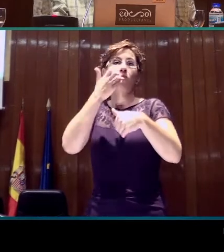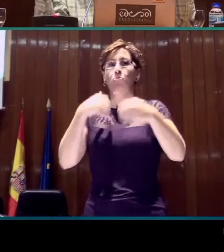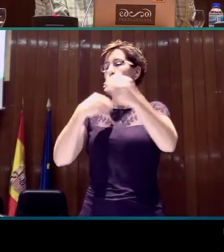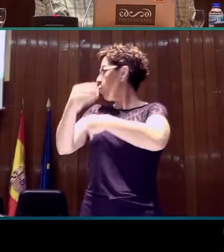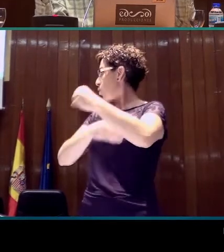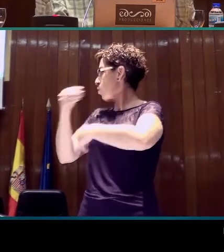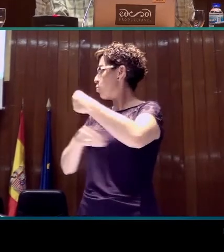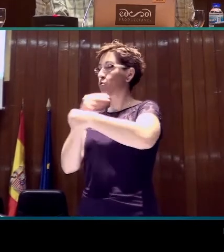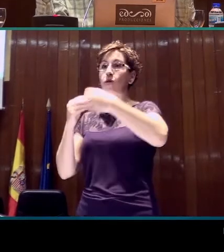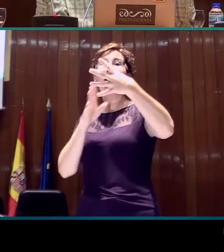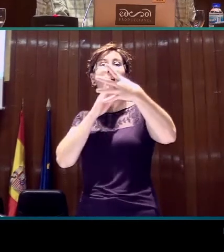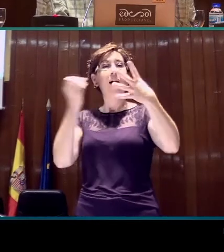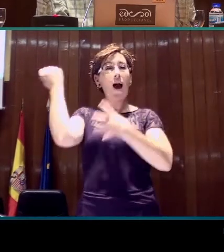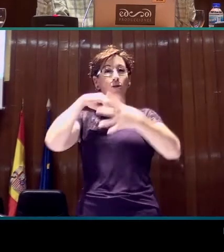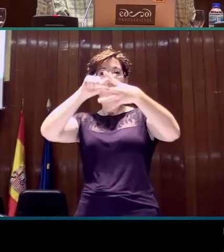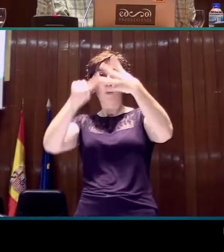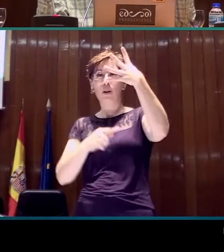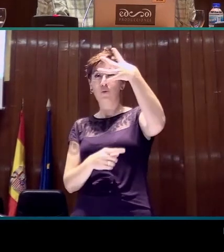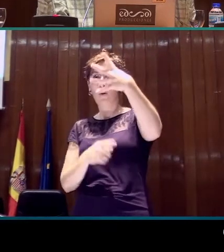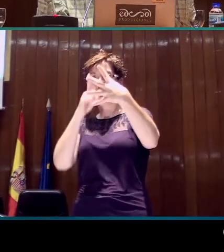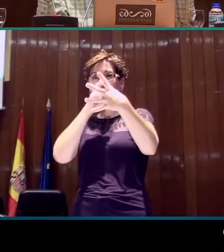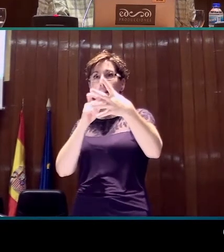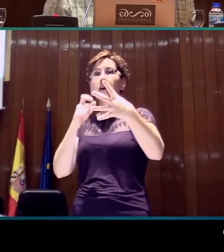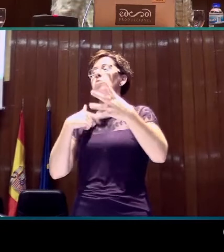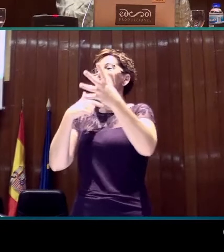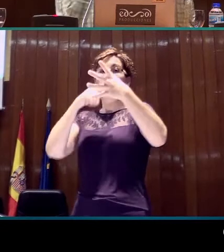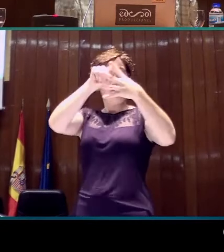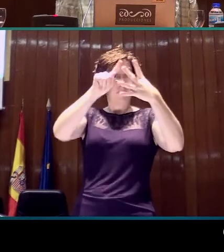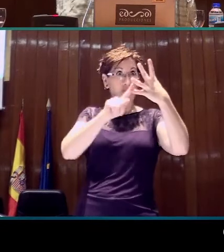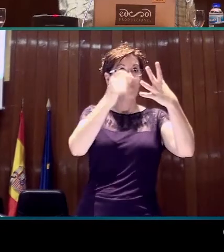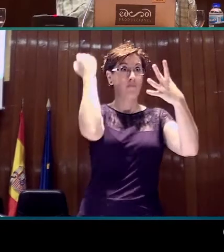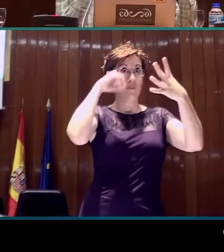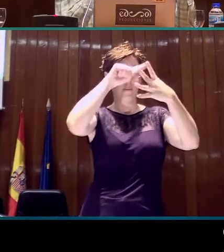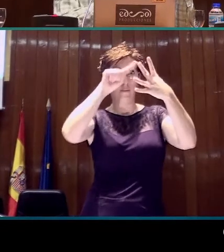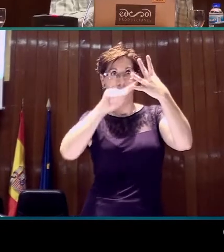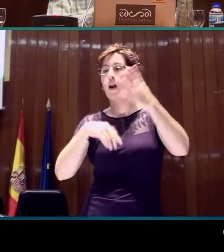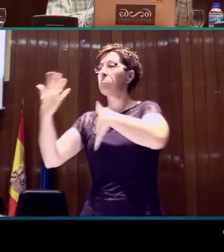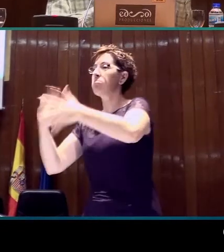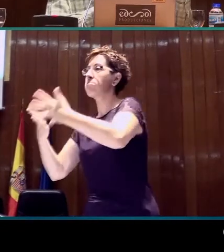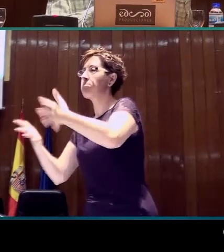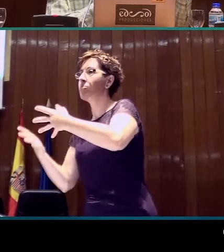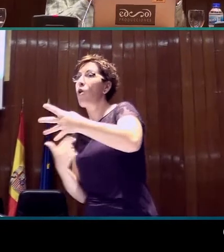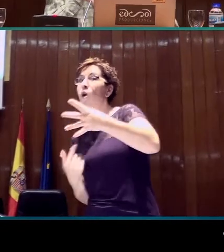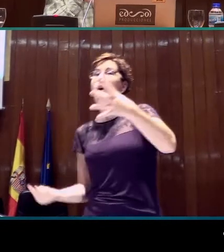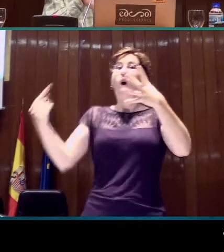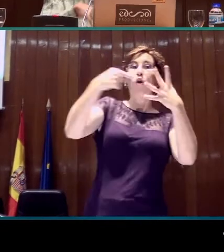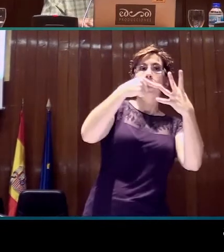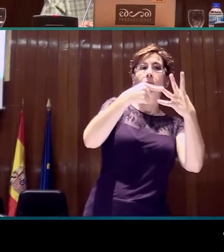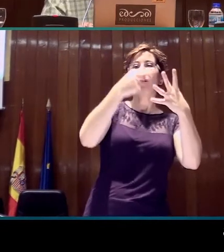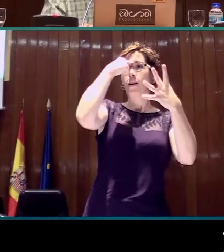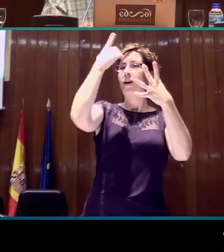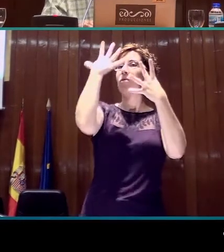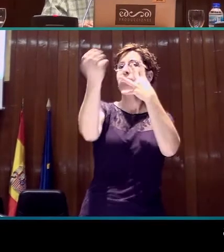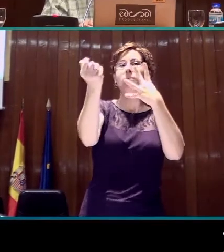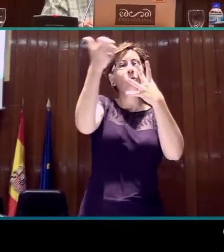vendedora, ¿de acuerdo? De la que he hablado antes. Y puedo volver a estos elementos una y otra vez. O que tiene esos tres valores.